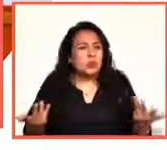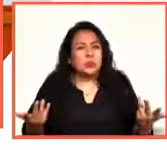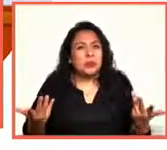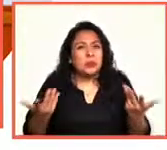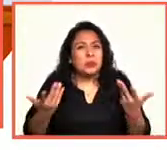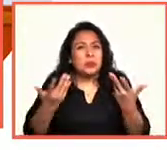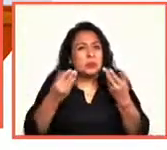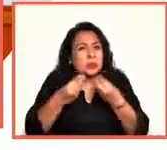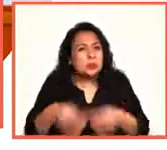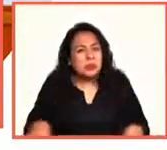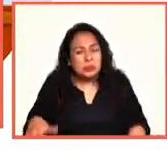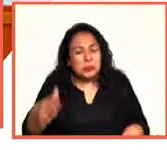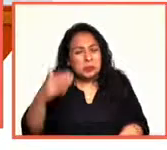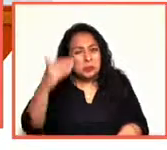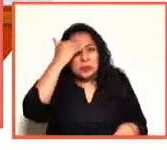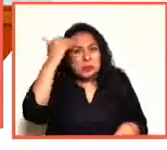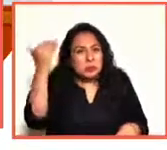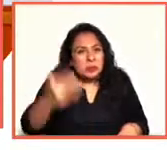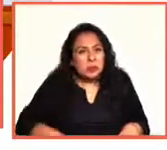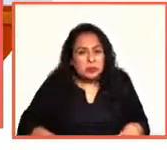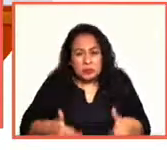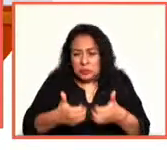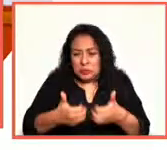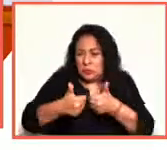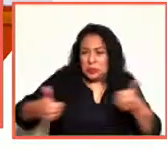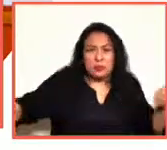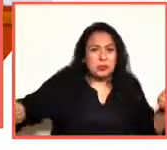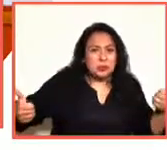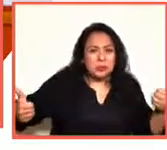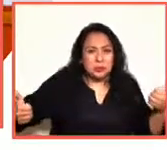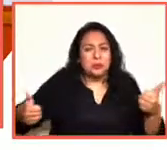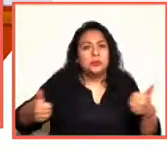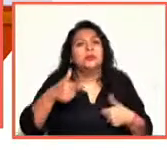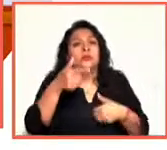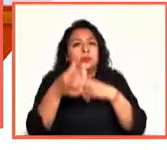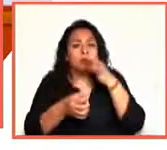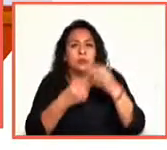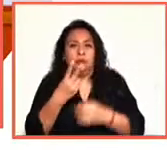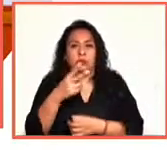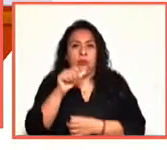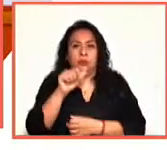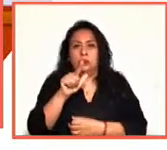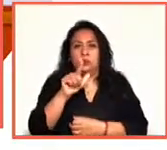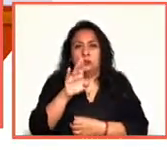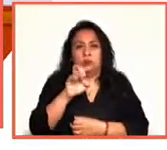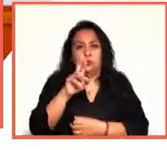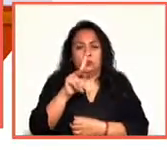horrenda a abrir una brecha entre unos y otros. Noticias veintidós, Alberto Aranda.